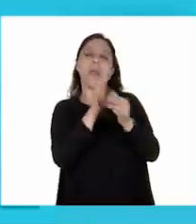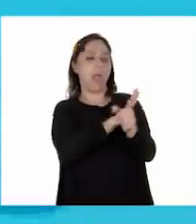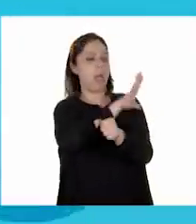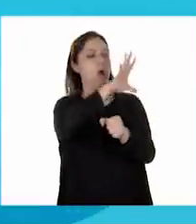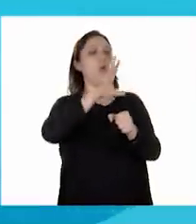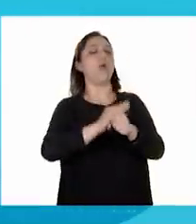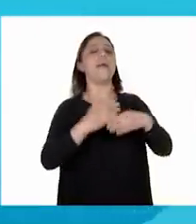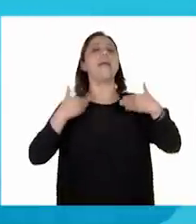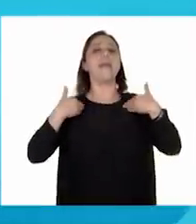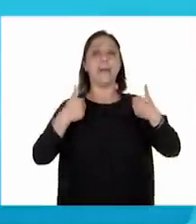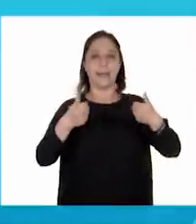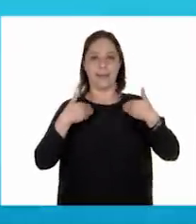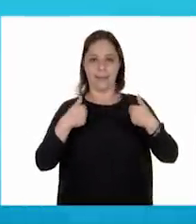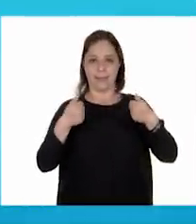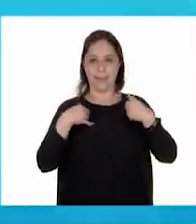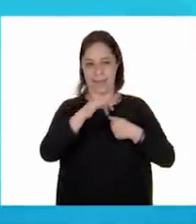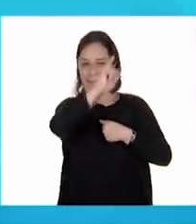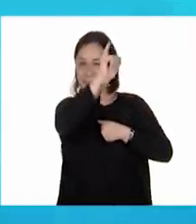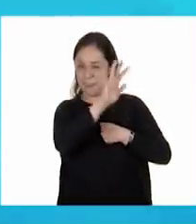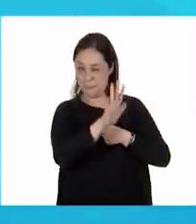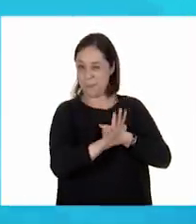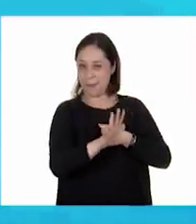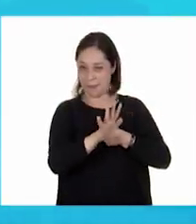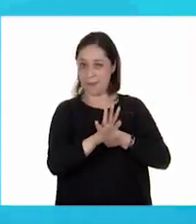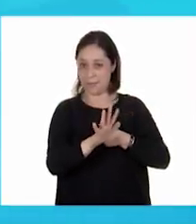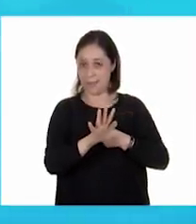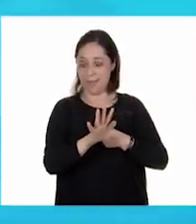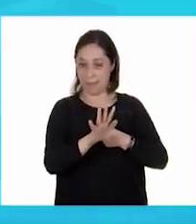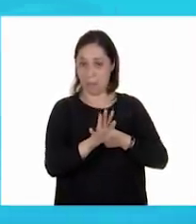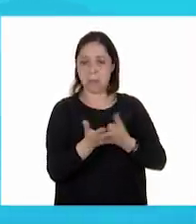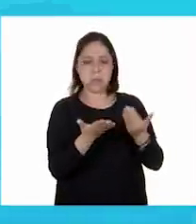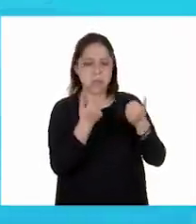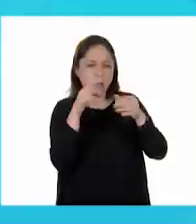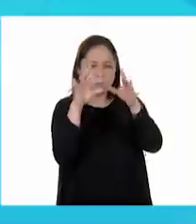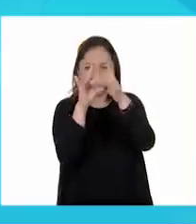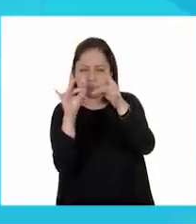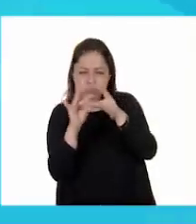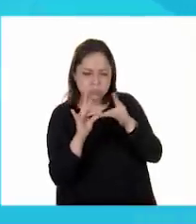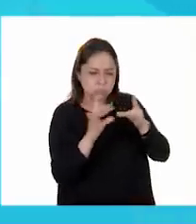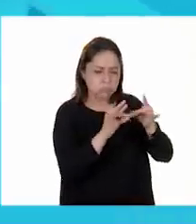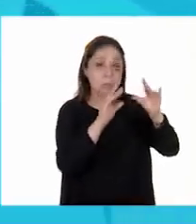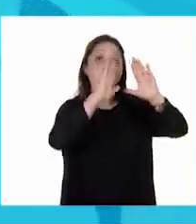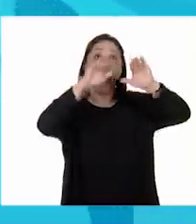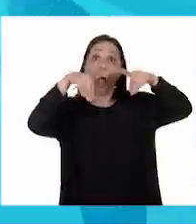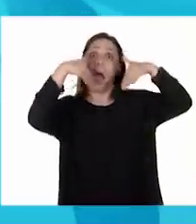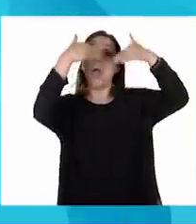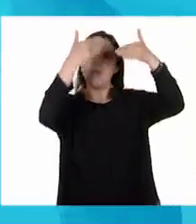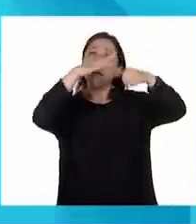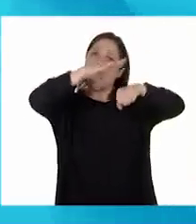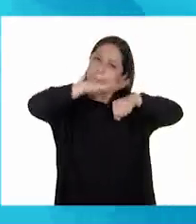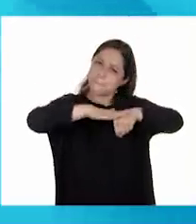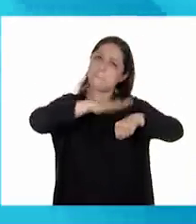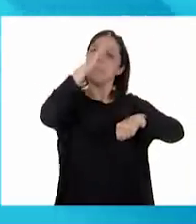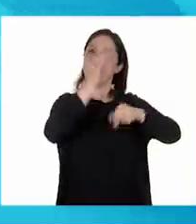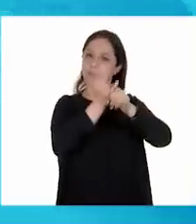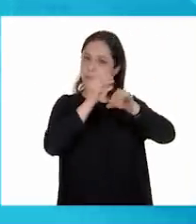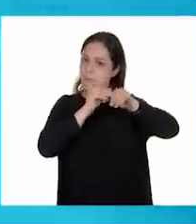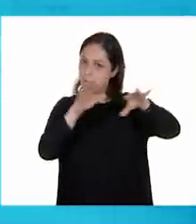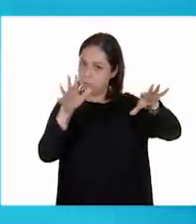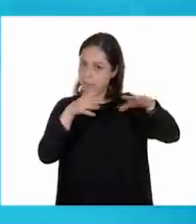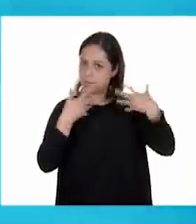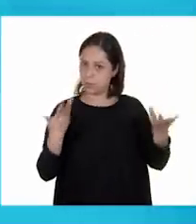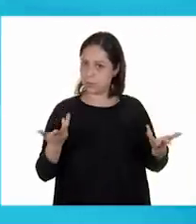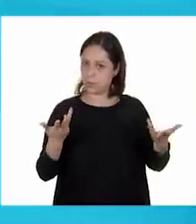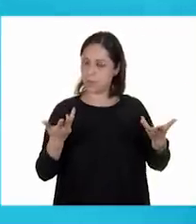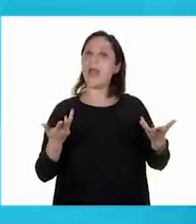mejor la imagen y que nos dé más información de la que ya teníamos en nuestro contenido. Así es.